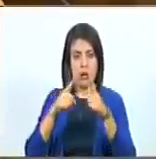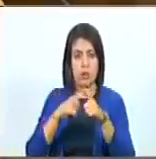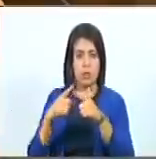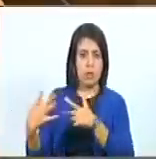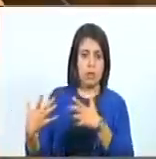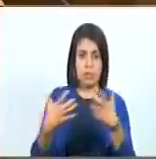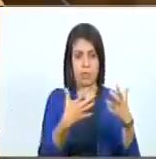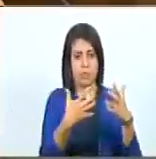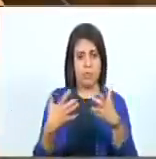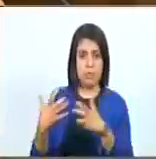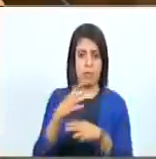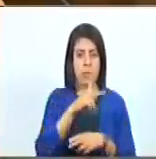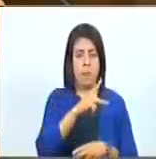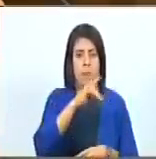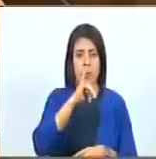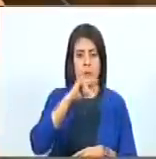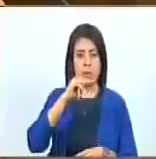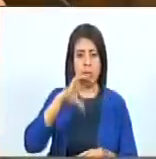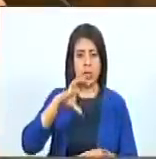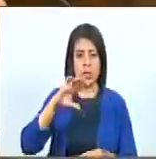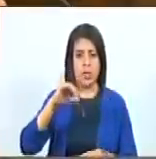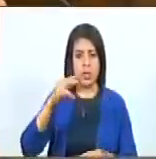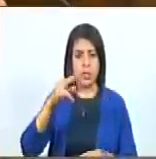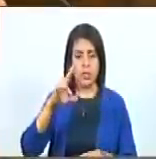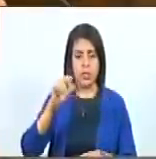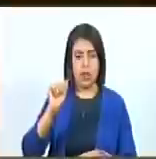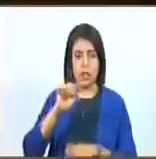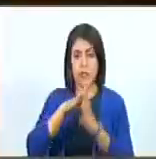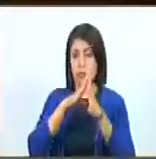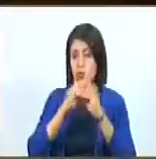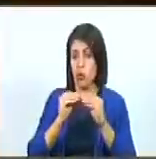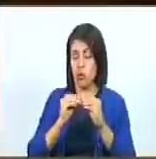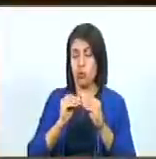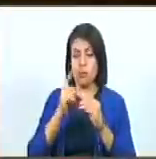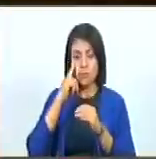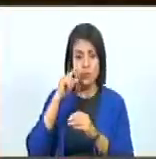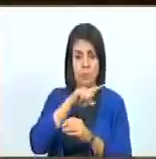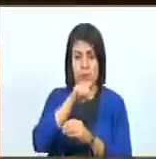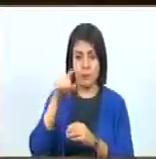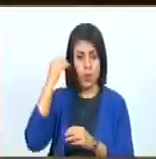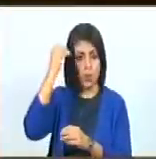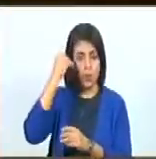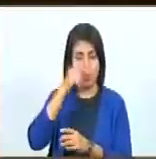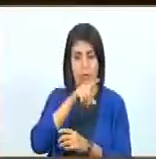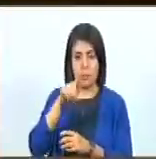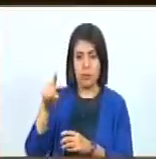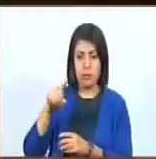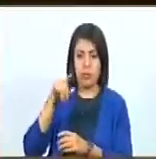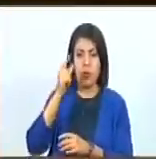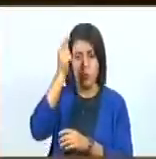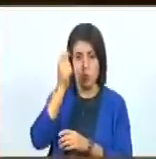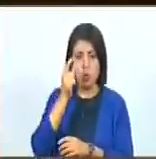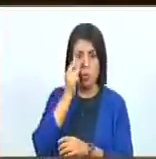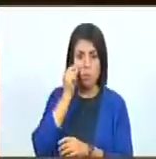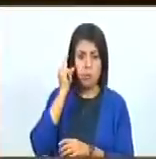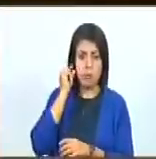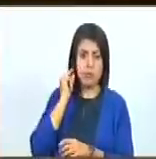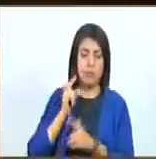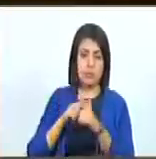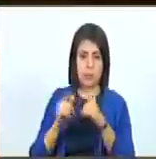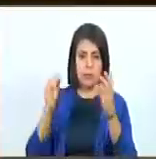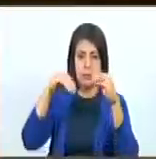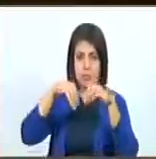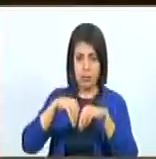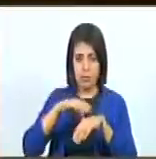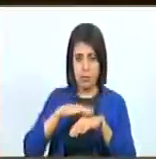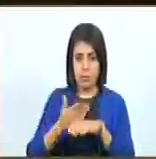de la batalla de Pichincha. Esto se va a no persigir. En consideración al orden del día. Las honorables diputadas y los honorables diputados